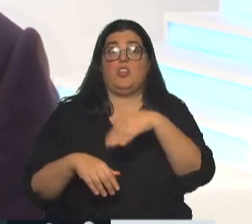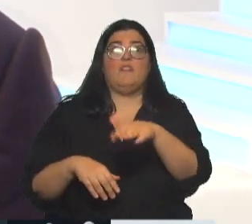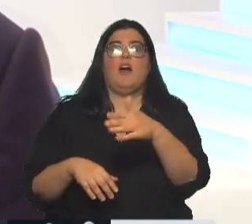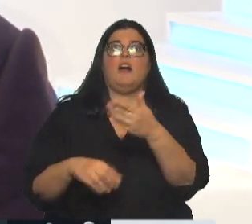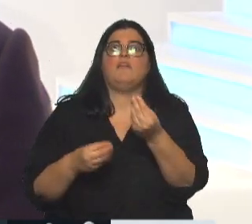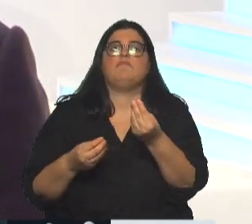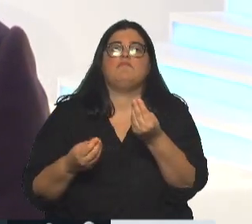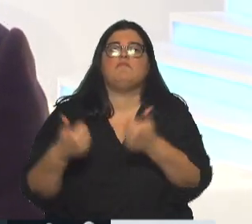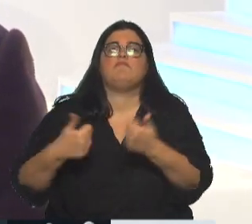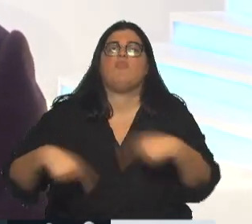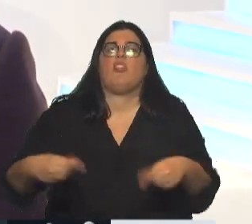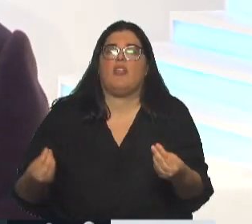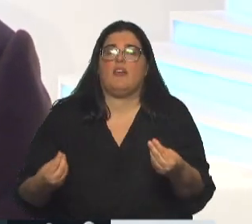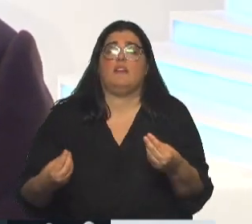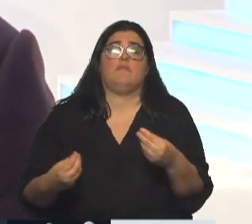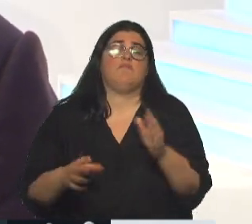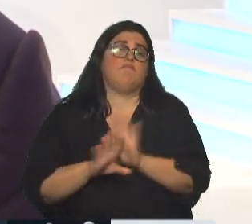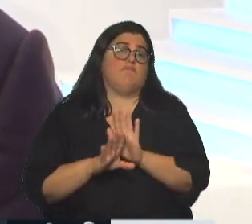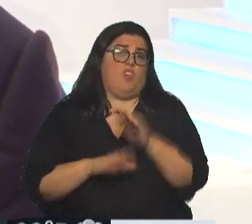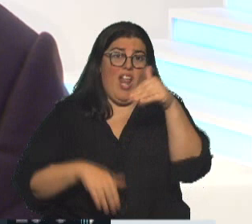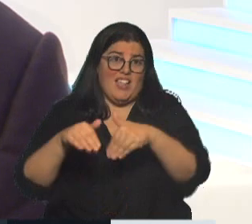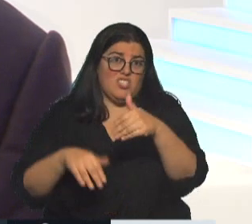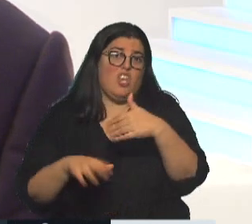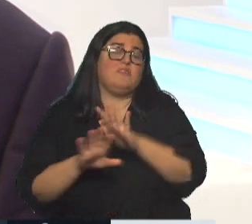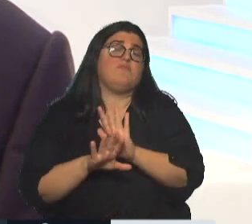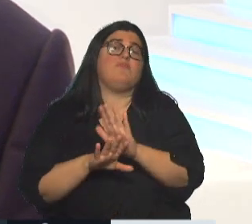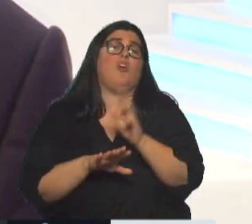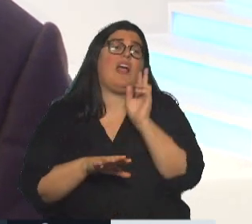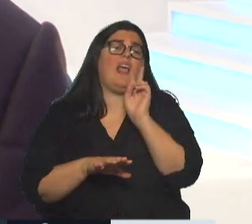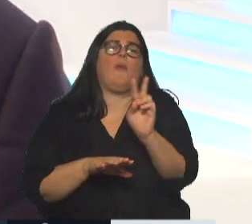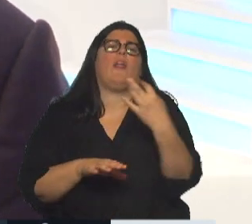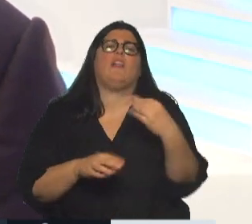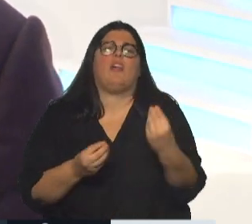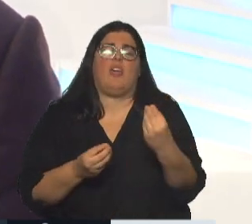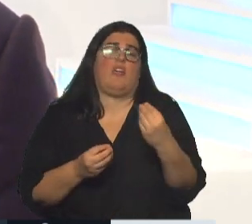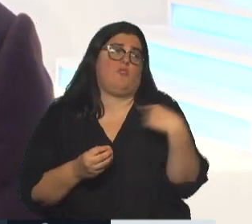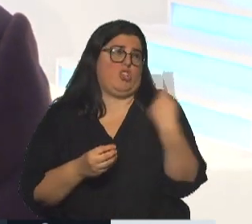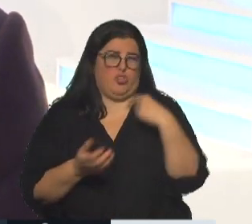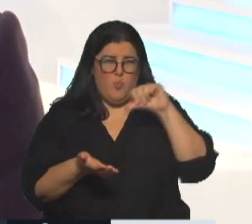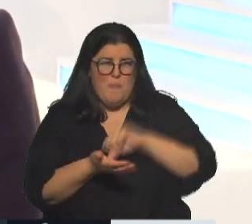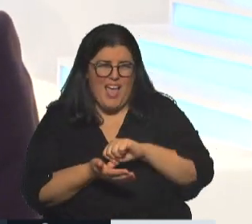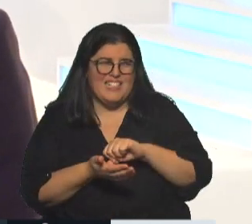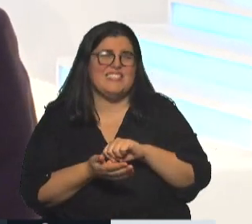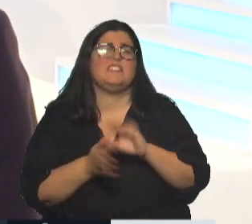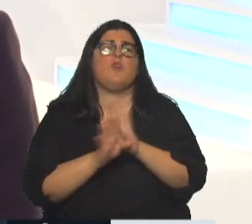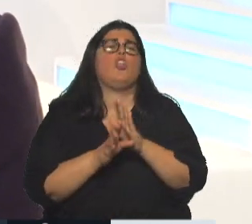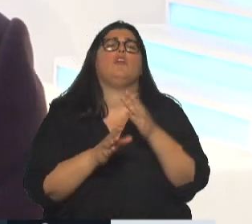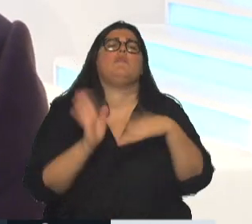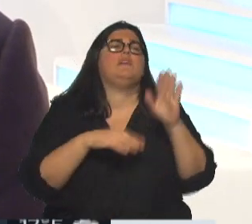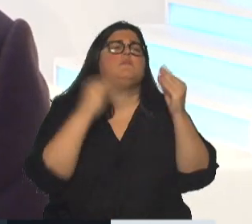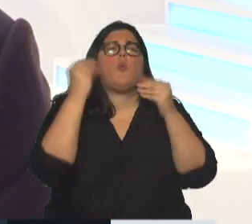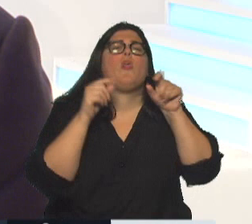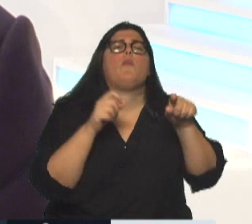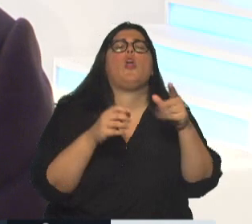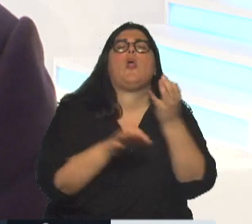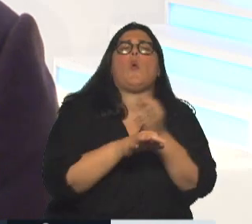En esta elección lo que está en juego es si somos un país enfocado en la producción, en el trabajo y en la educación pública como valores, o